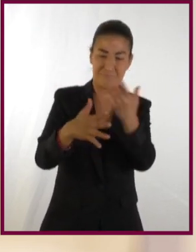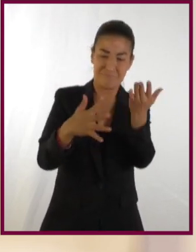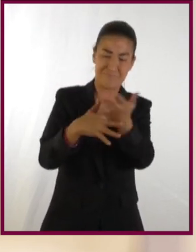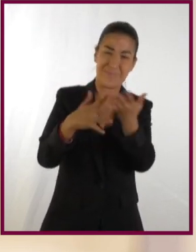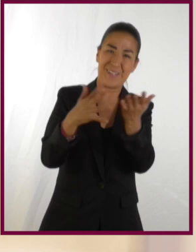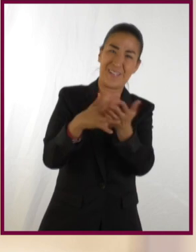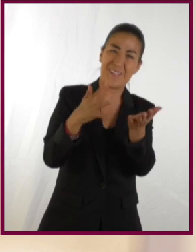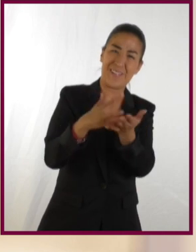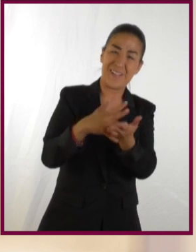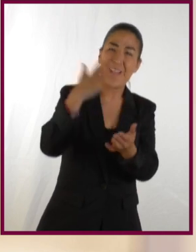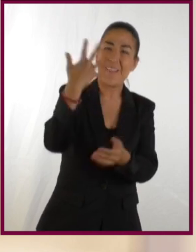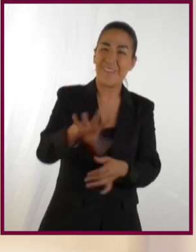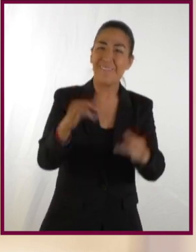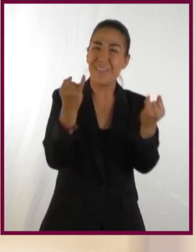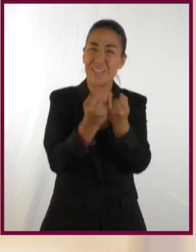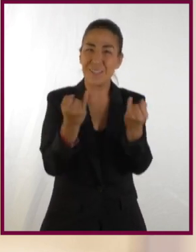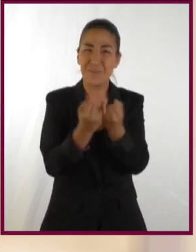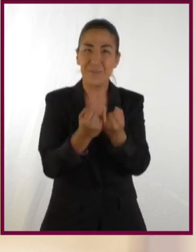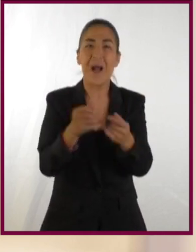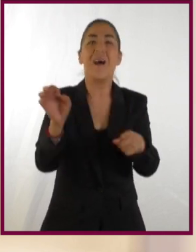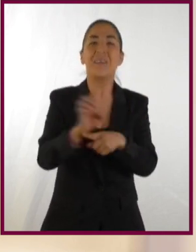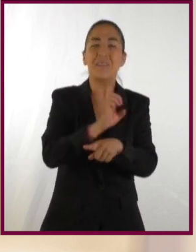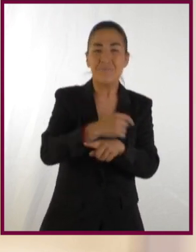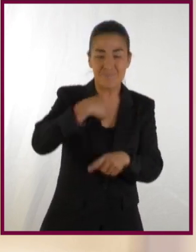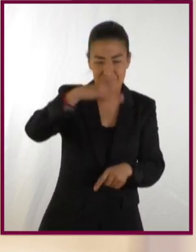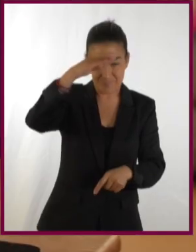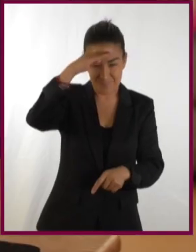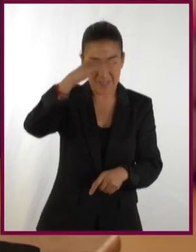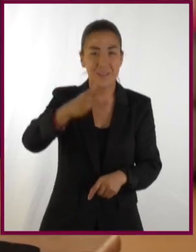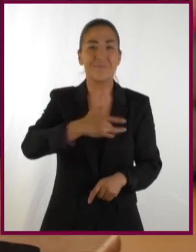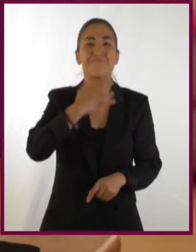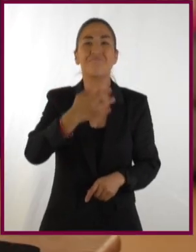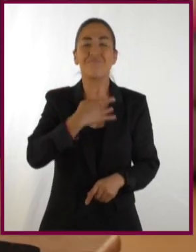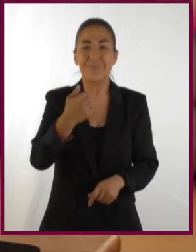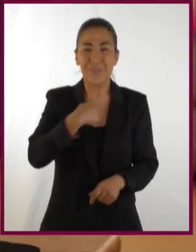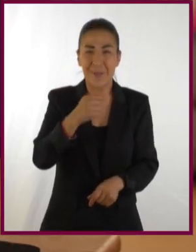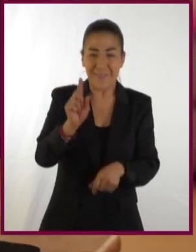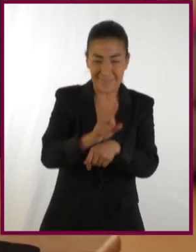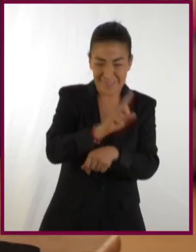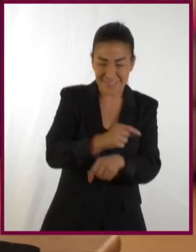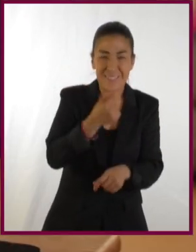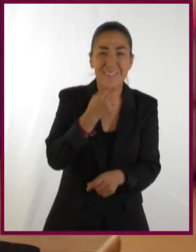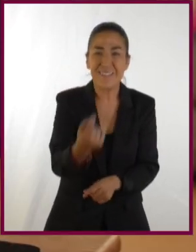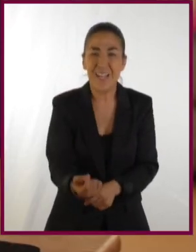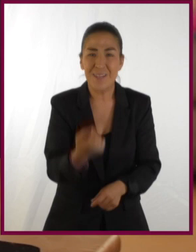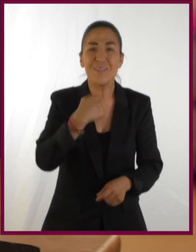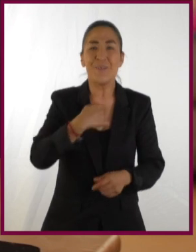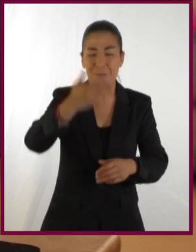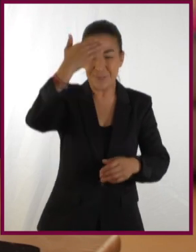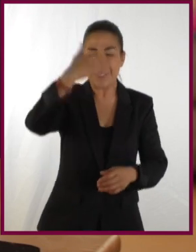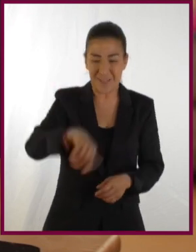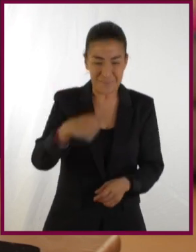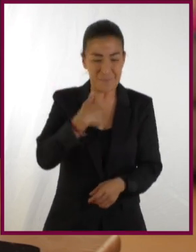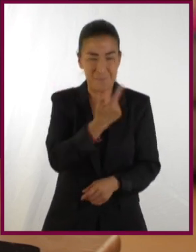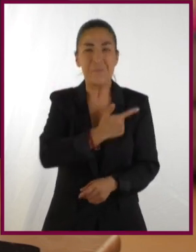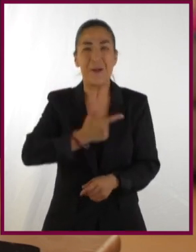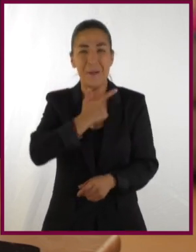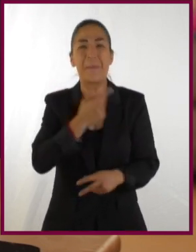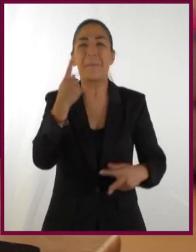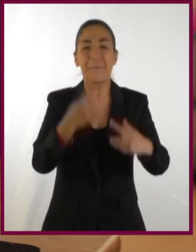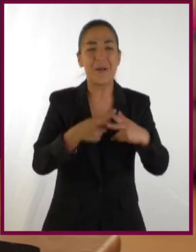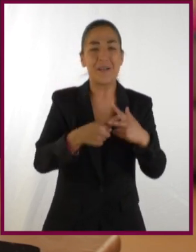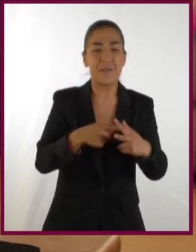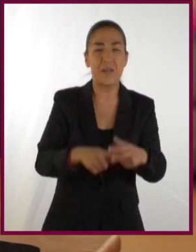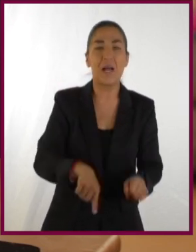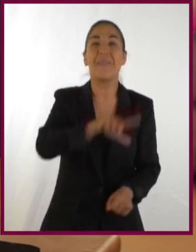100, sino en 5 partes iguales, en 10 partes iguales? Entonces, esa era como una intuición, fíjate, muy temprana, matemáticas